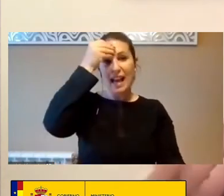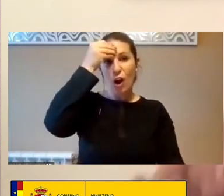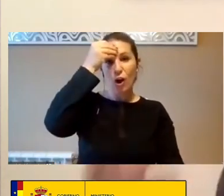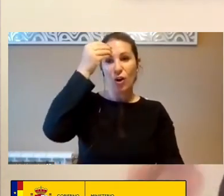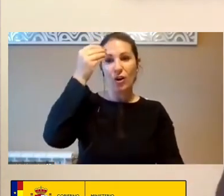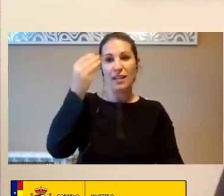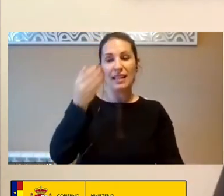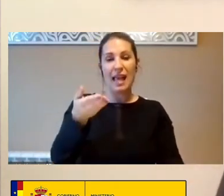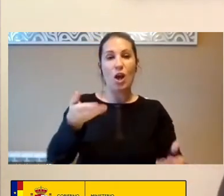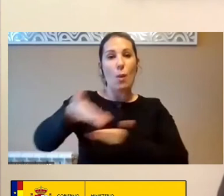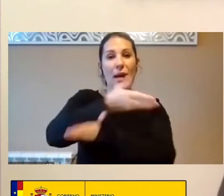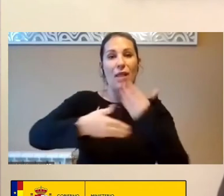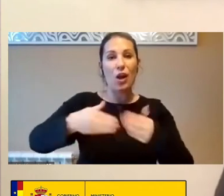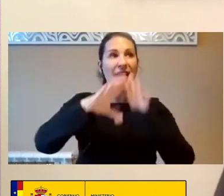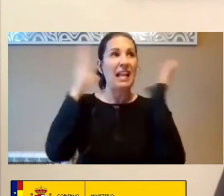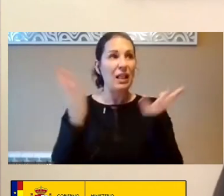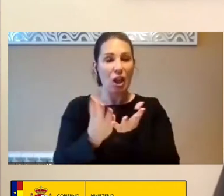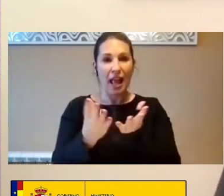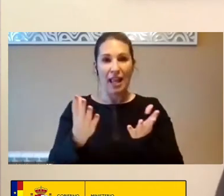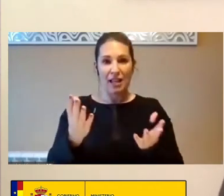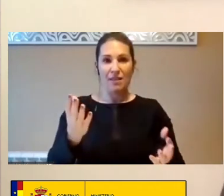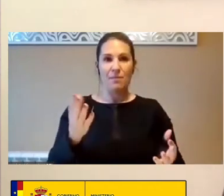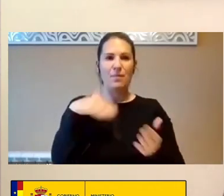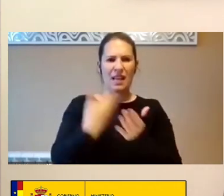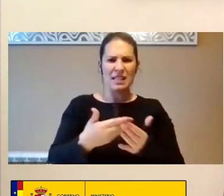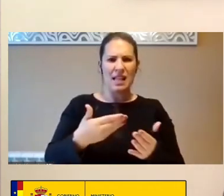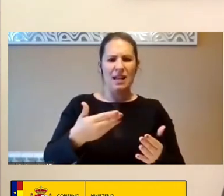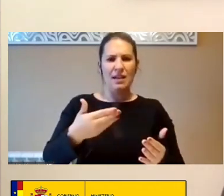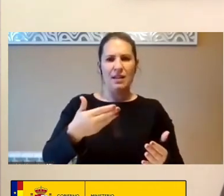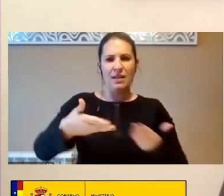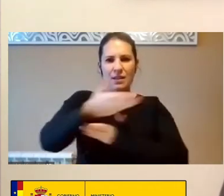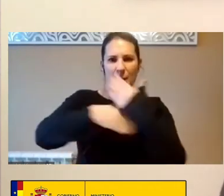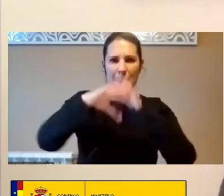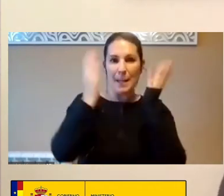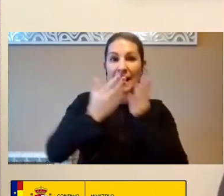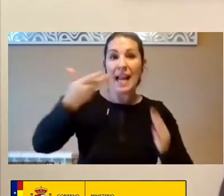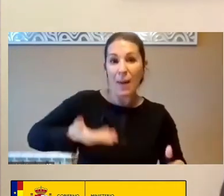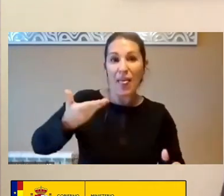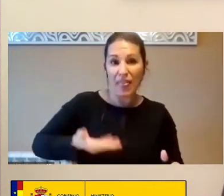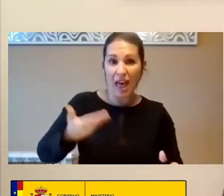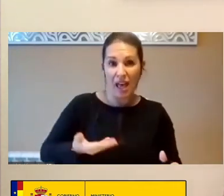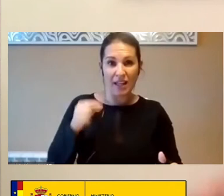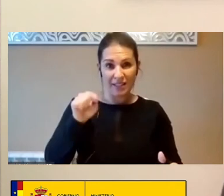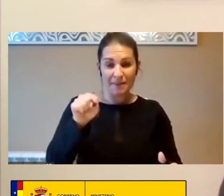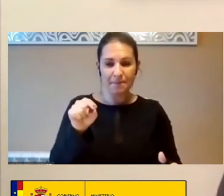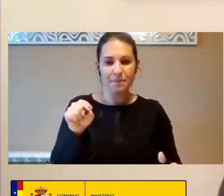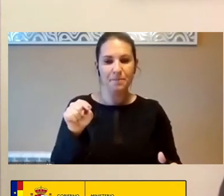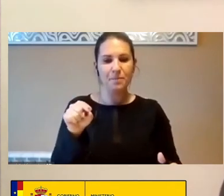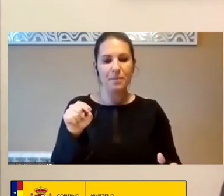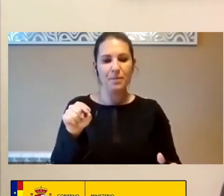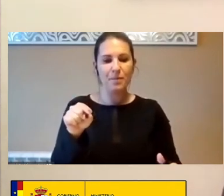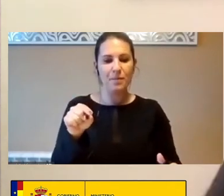La Cooperación Internacional Y Sobre Todo La Relevancia De La Cooperación Internacional Debe En Temas